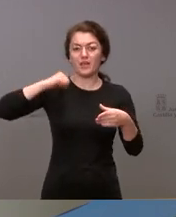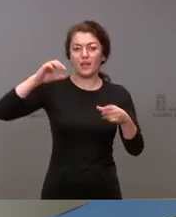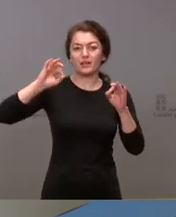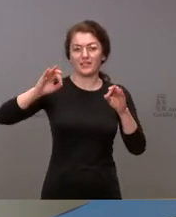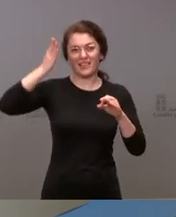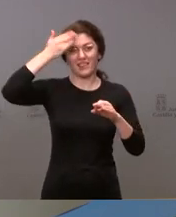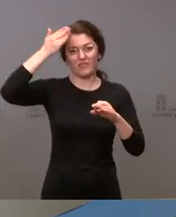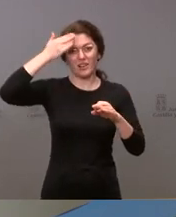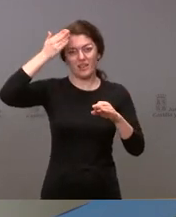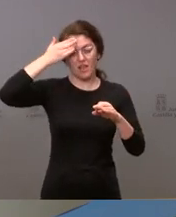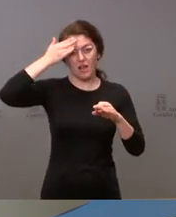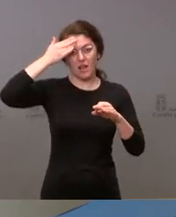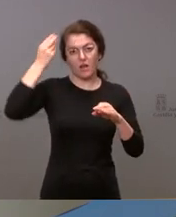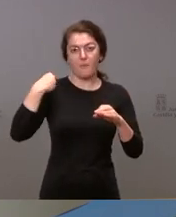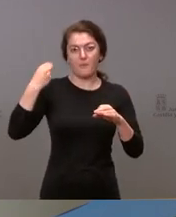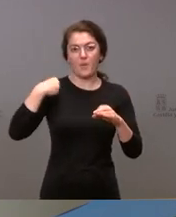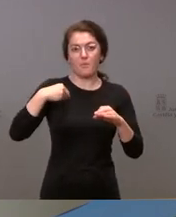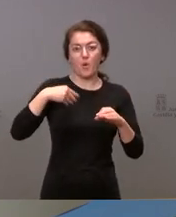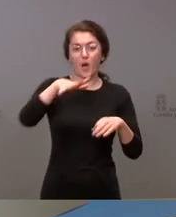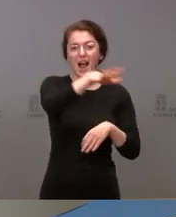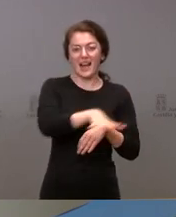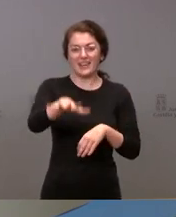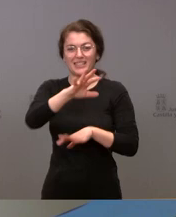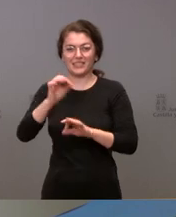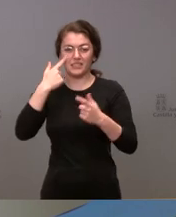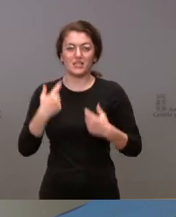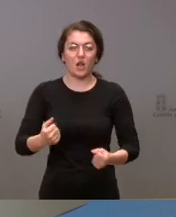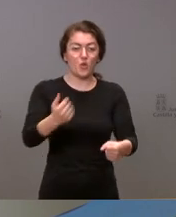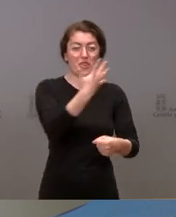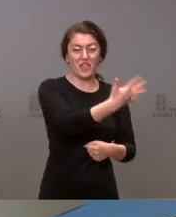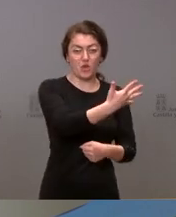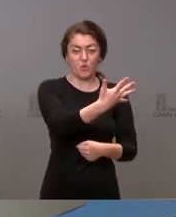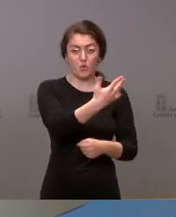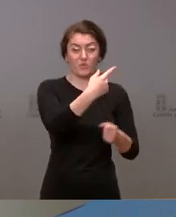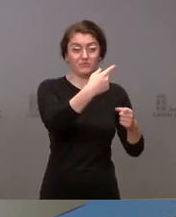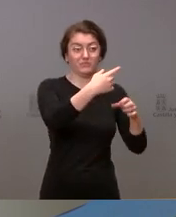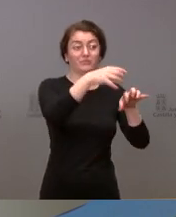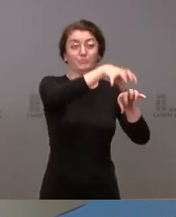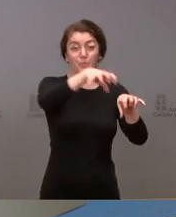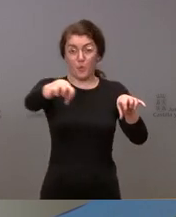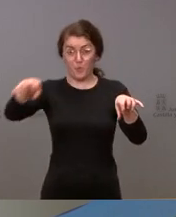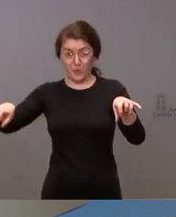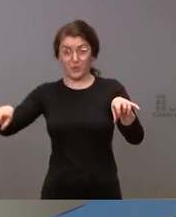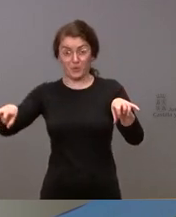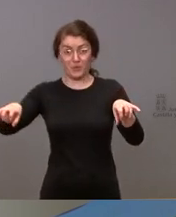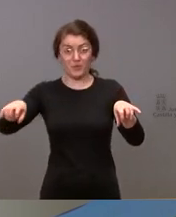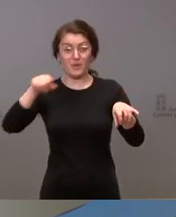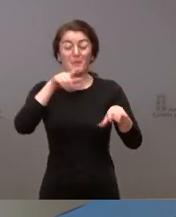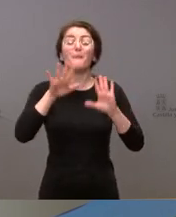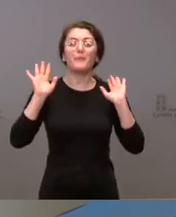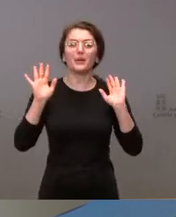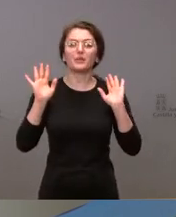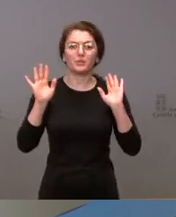en cada una de las cinco áreas de salud donde no existía esta prestación sin embargo